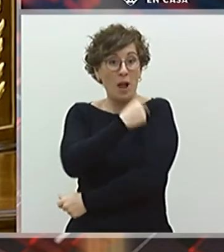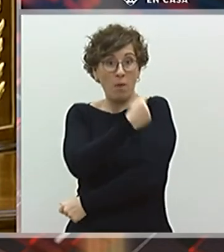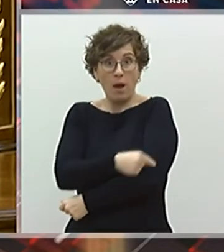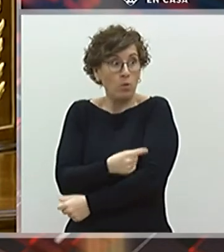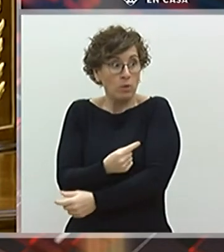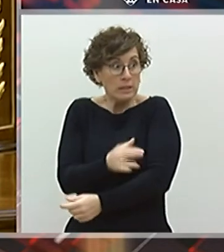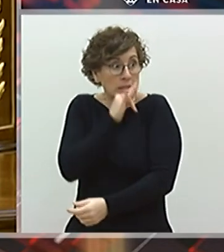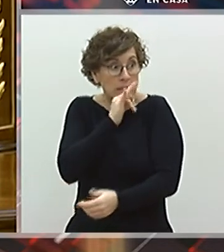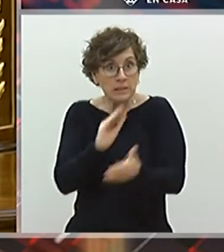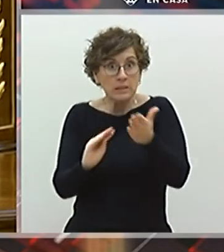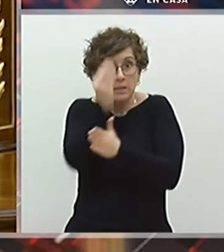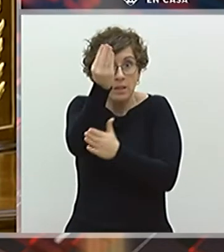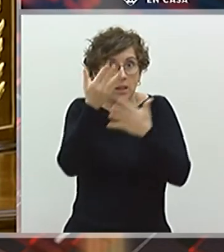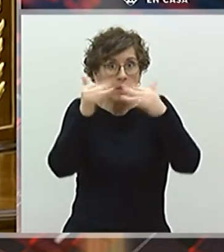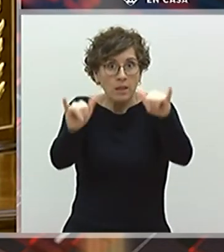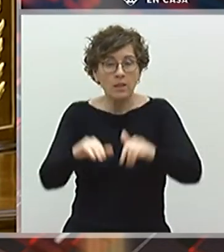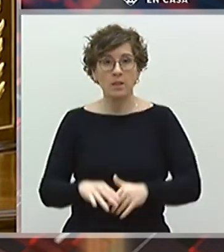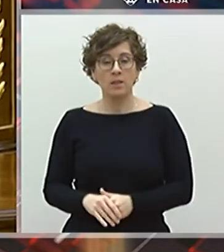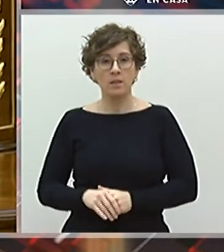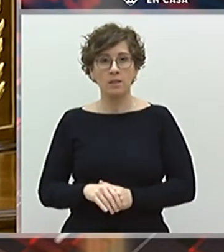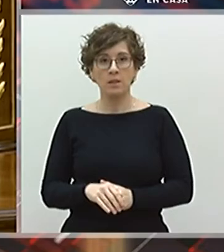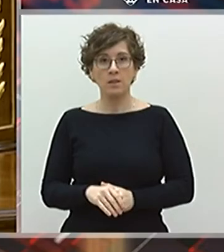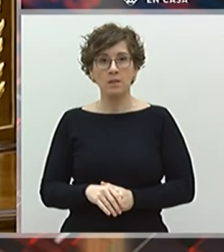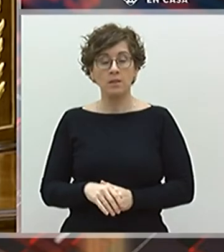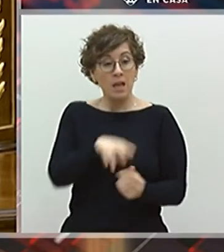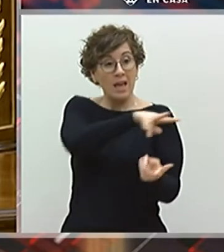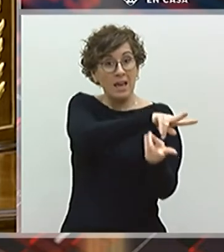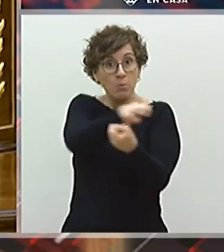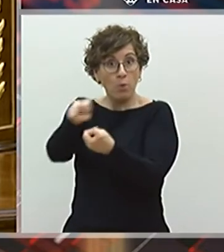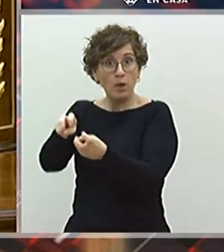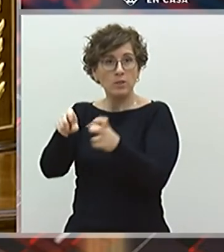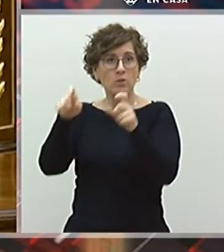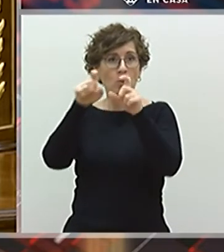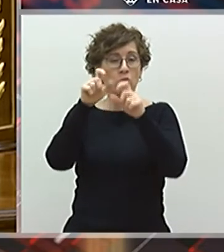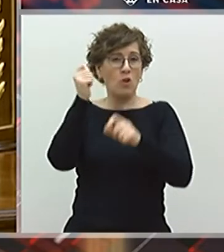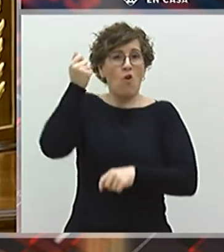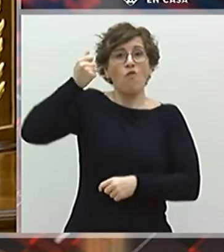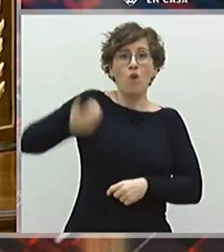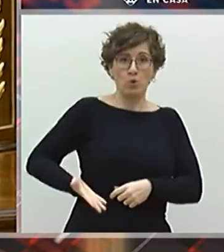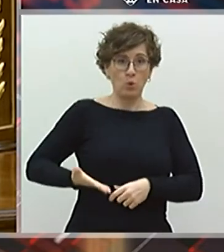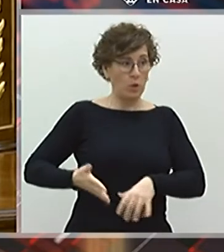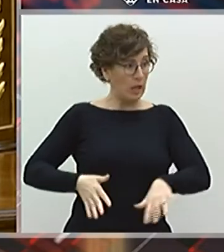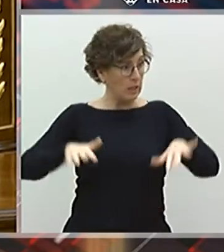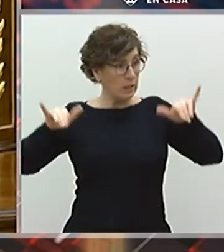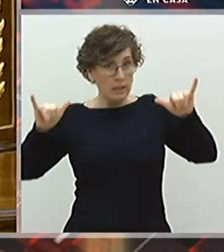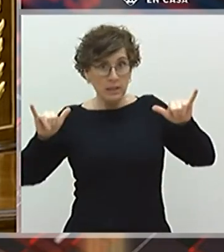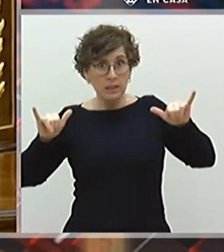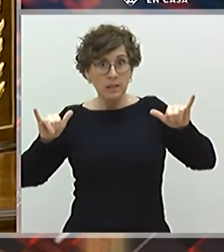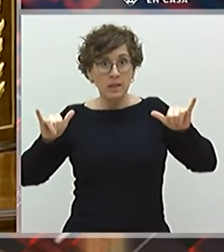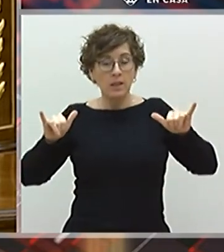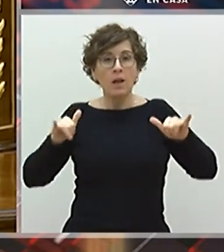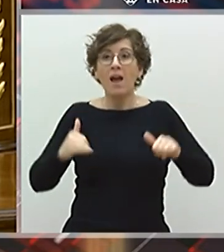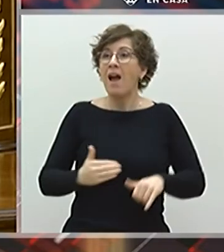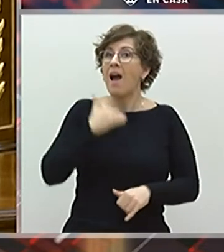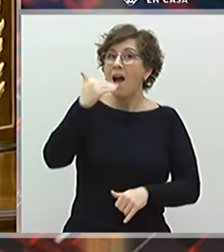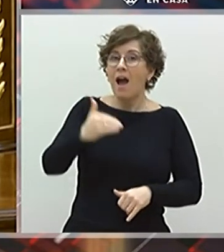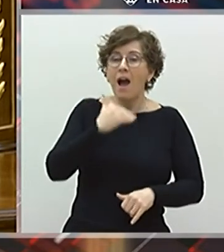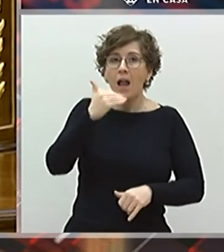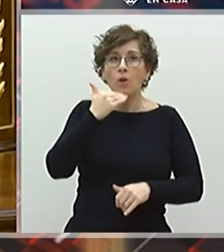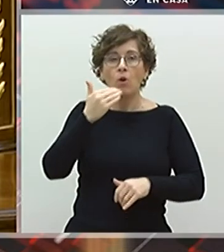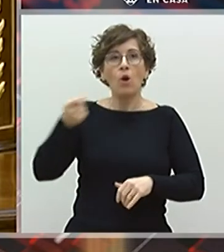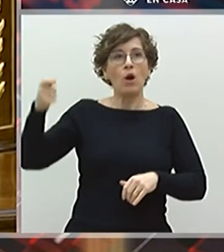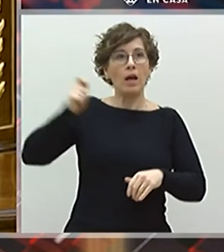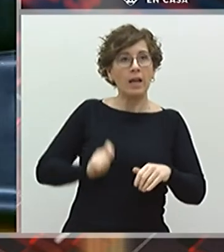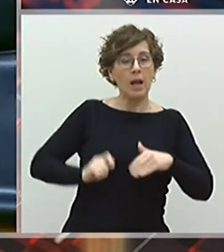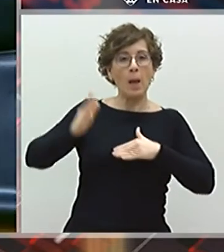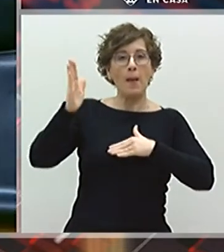Siguen sin poner impuestos a las grandes fortunas ni sin anunciar una renda básica universal.